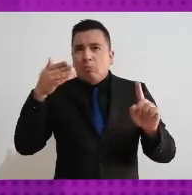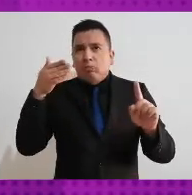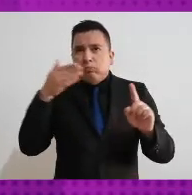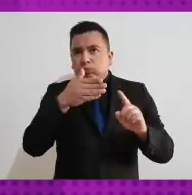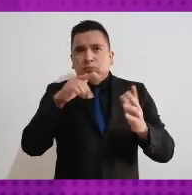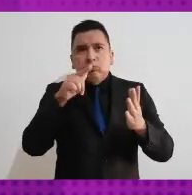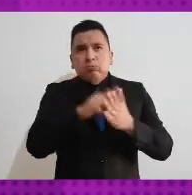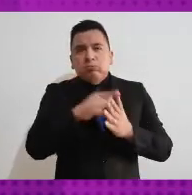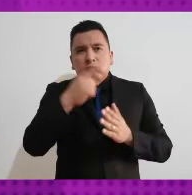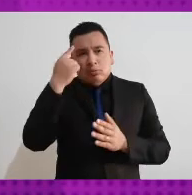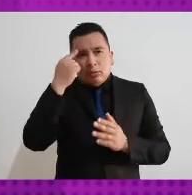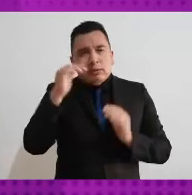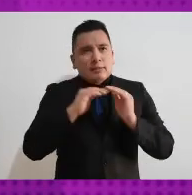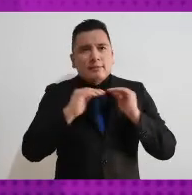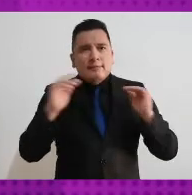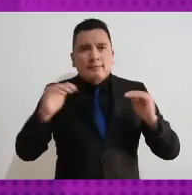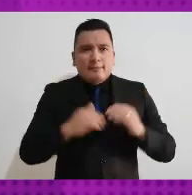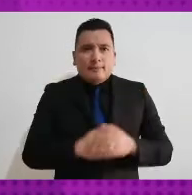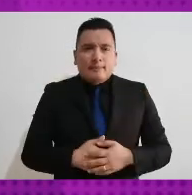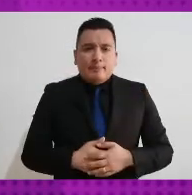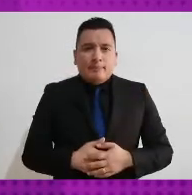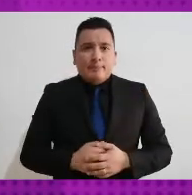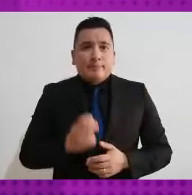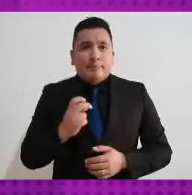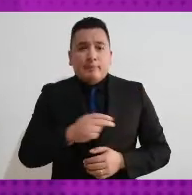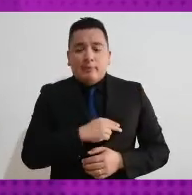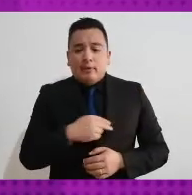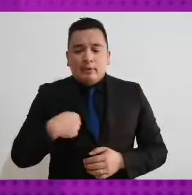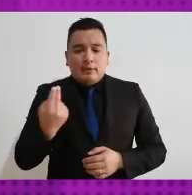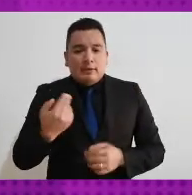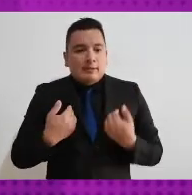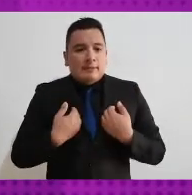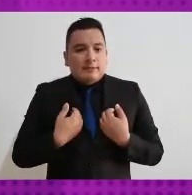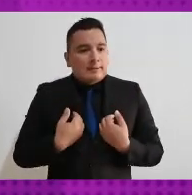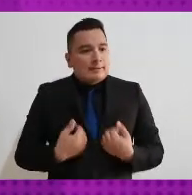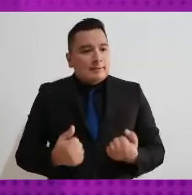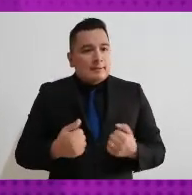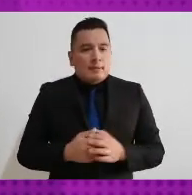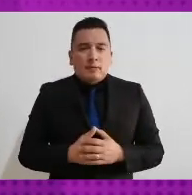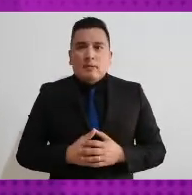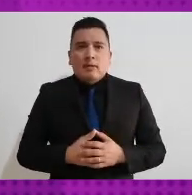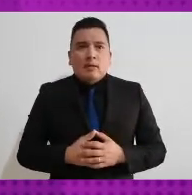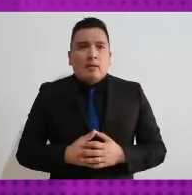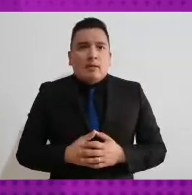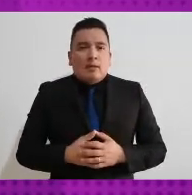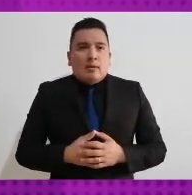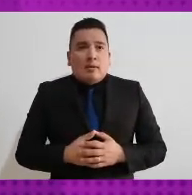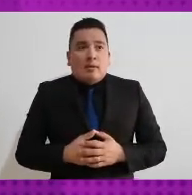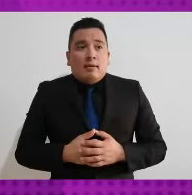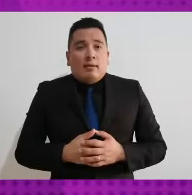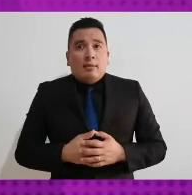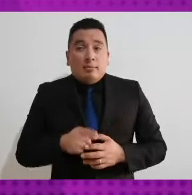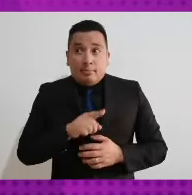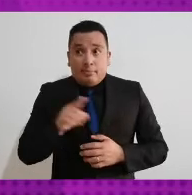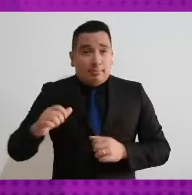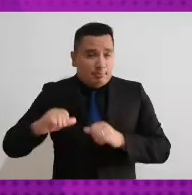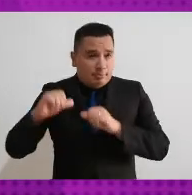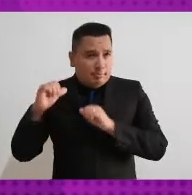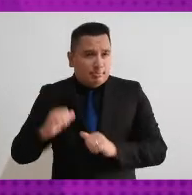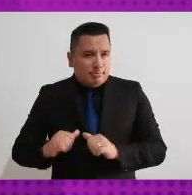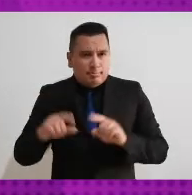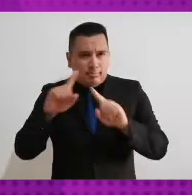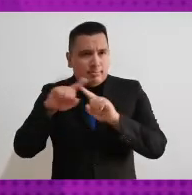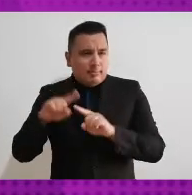Eso es fundamental porque debemos entender que la paridad debe de permear absolutamente en todos los ámbitos del espacio